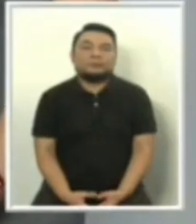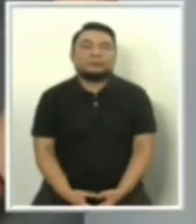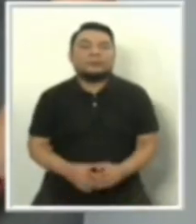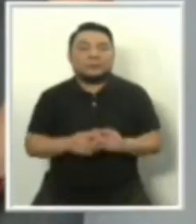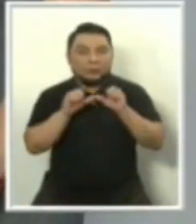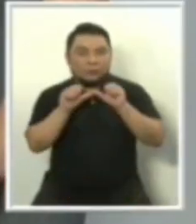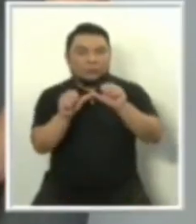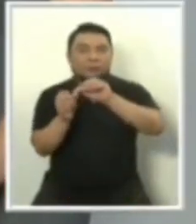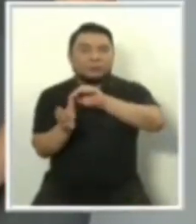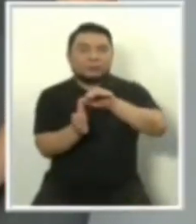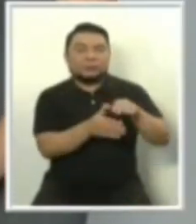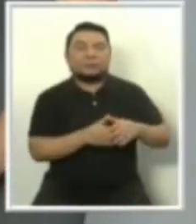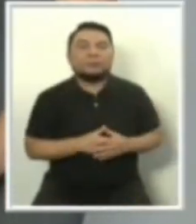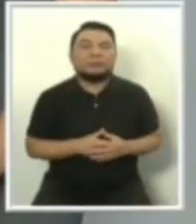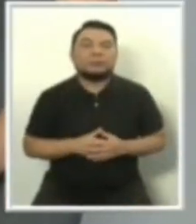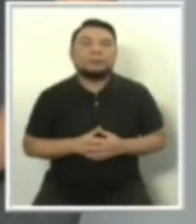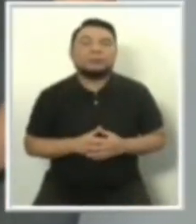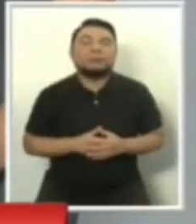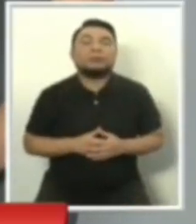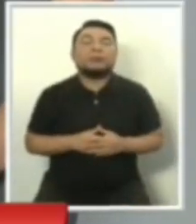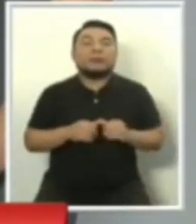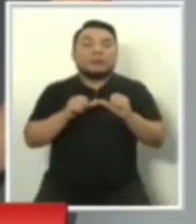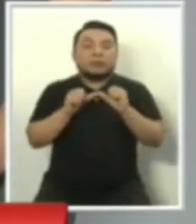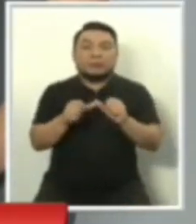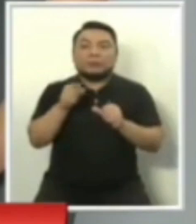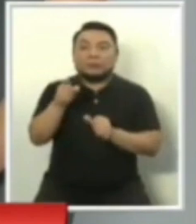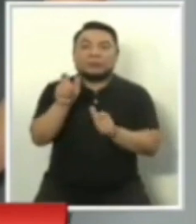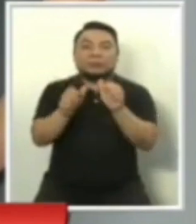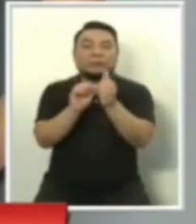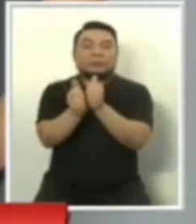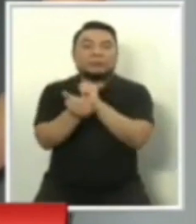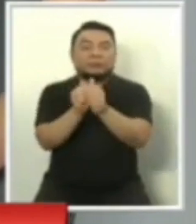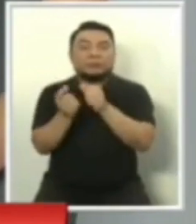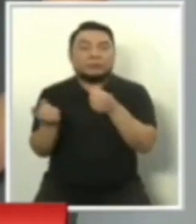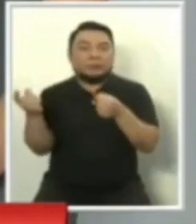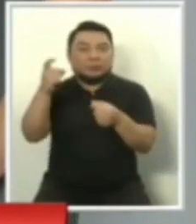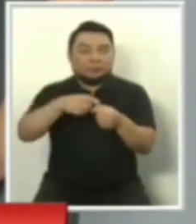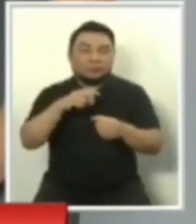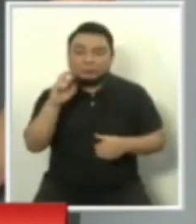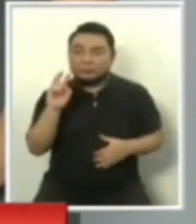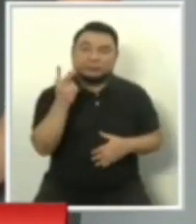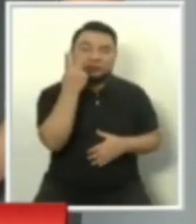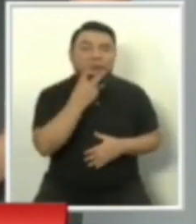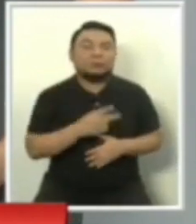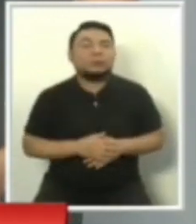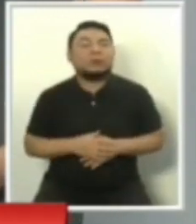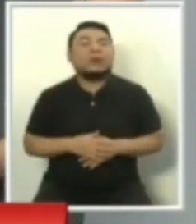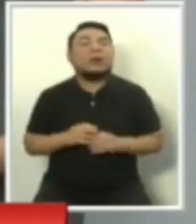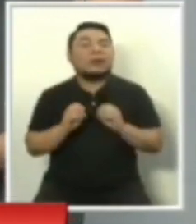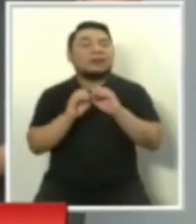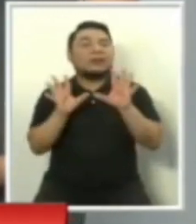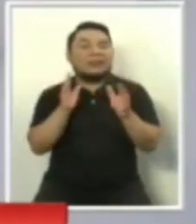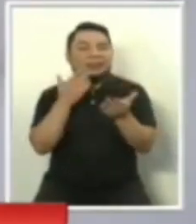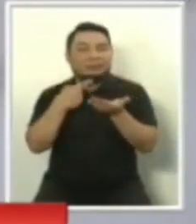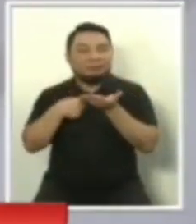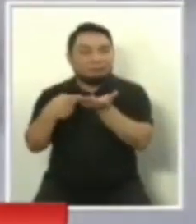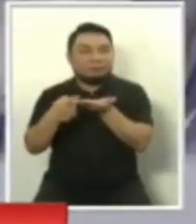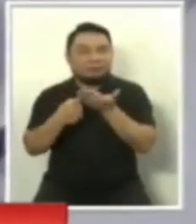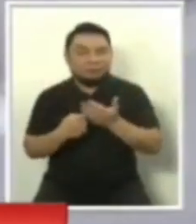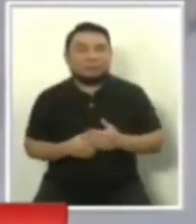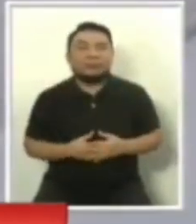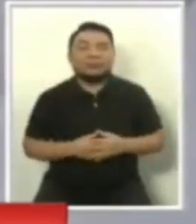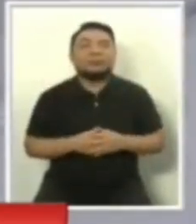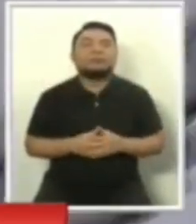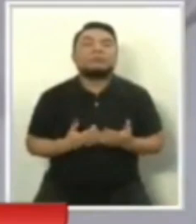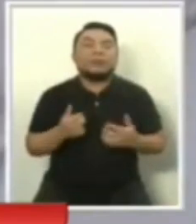Continuamos. Seguimos con nuestros candidatos que participarán en la segunda fecha. Y vamos